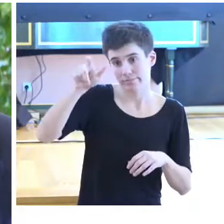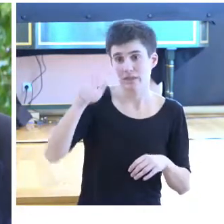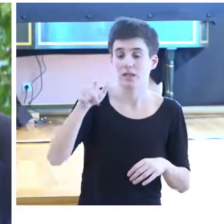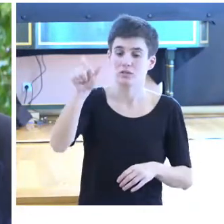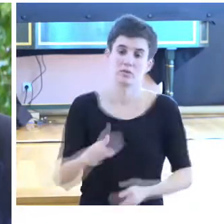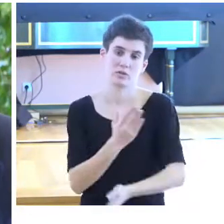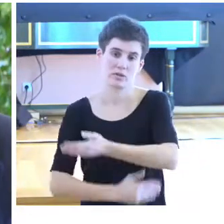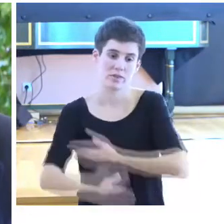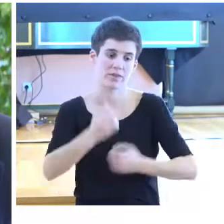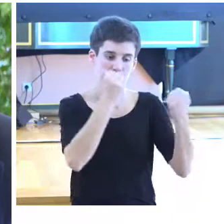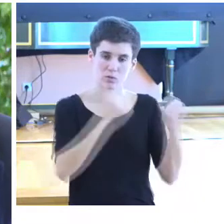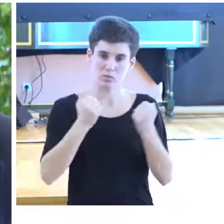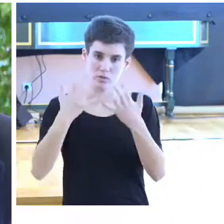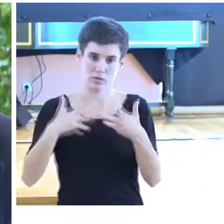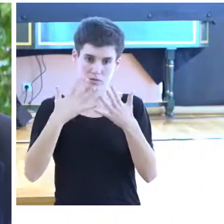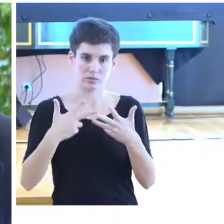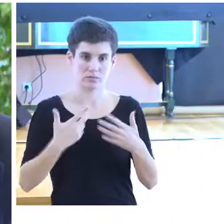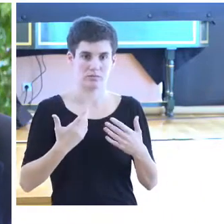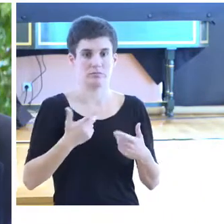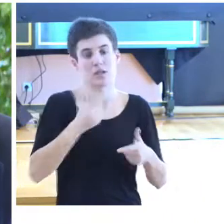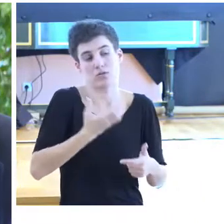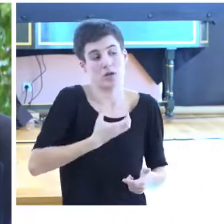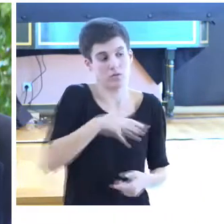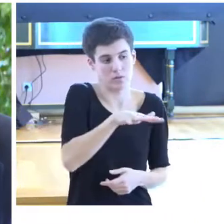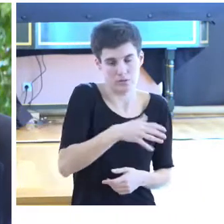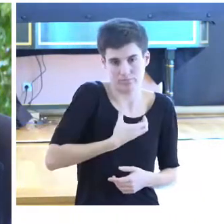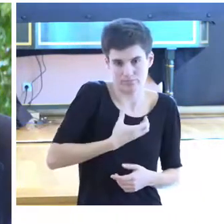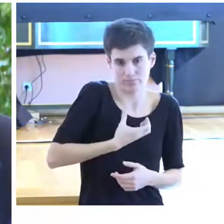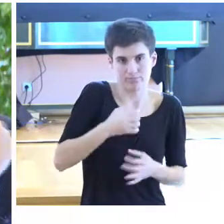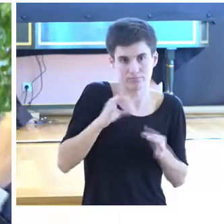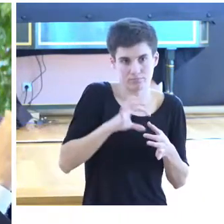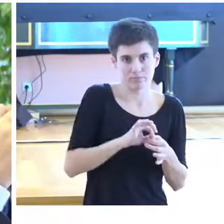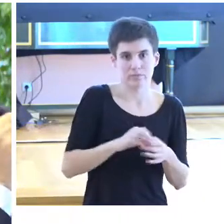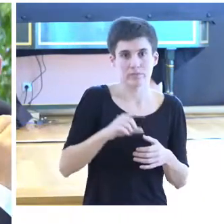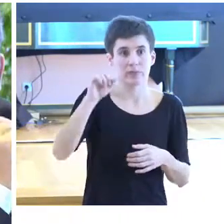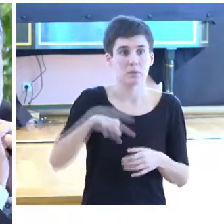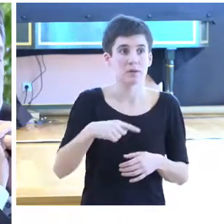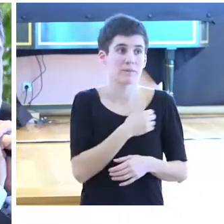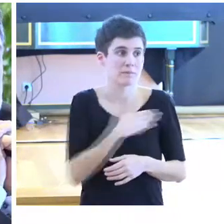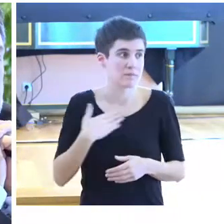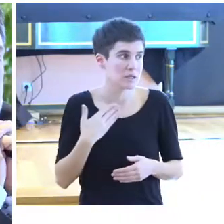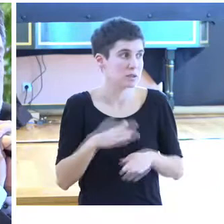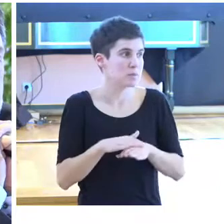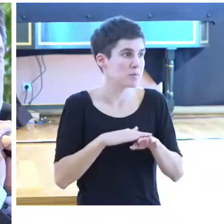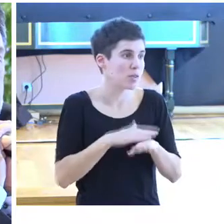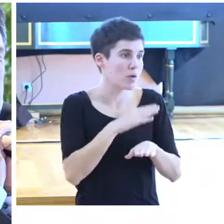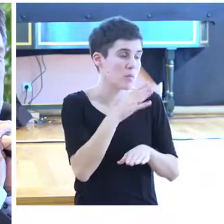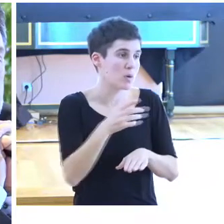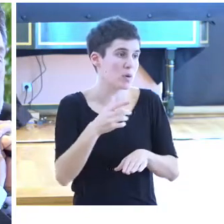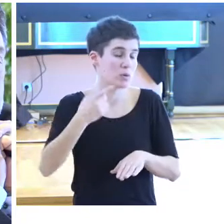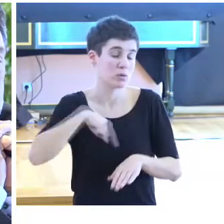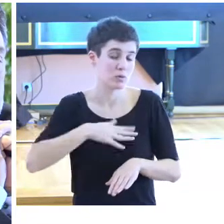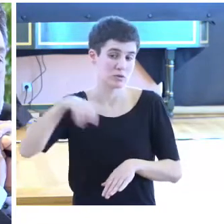la Administración más cercana, como son los ayuntamientos. Y también quiero aprovechar para excusar la asistencia de nuestro presidente, Antonio Guillén,